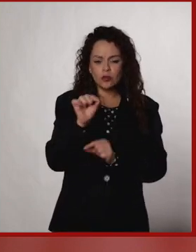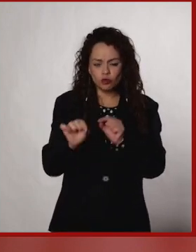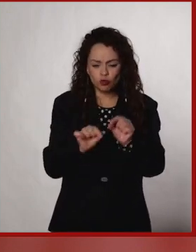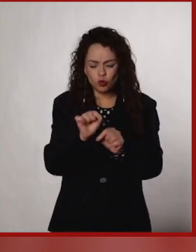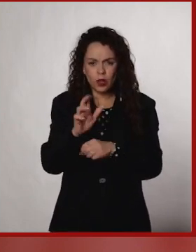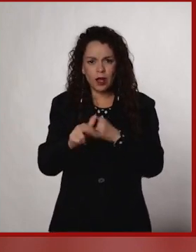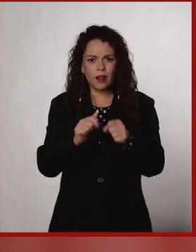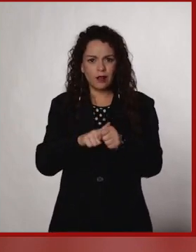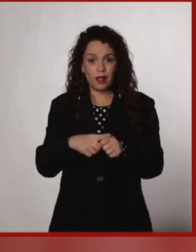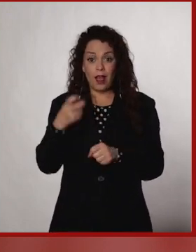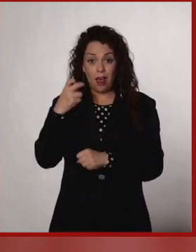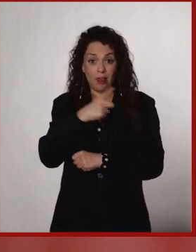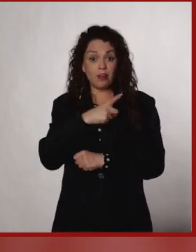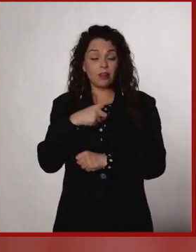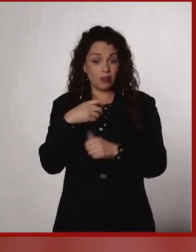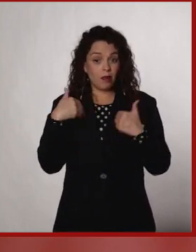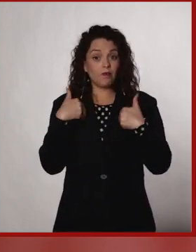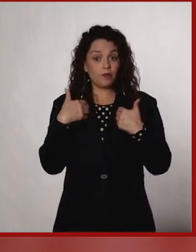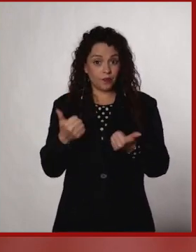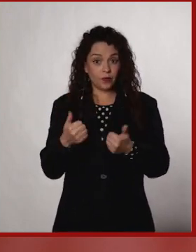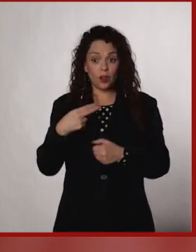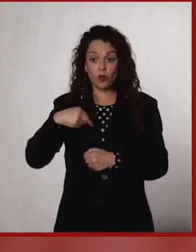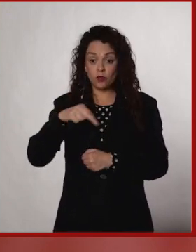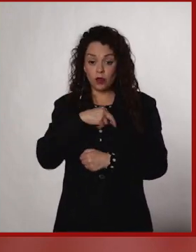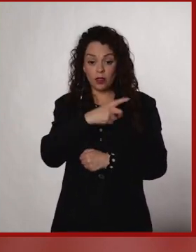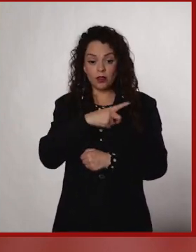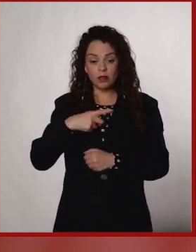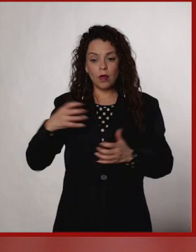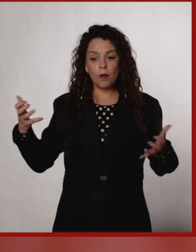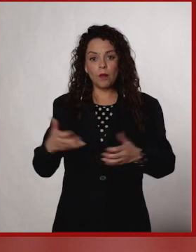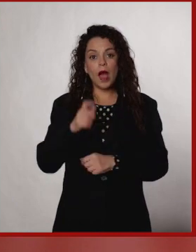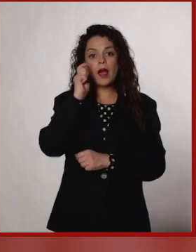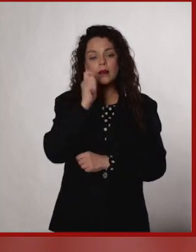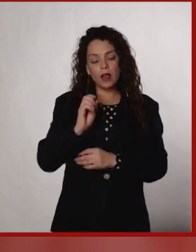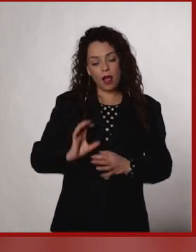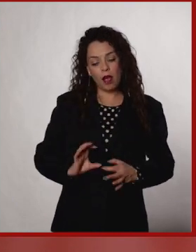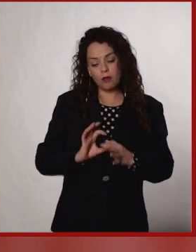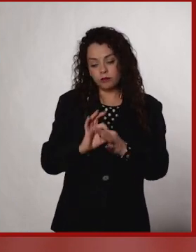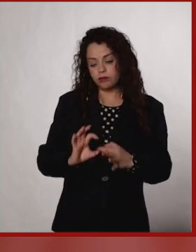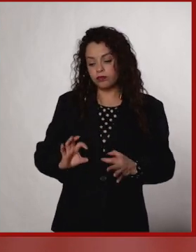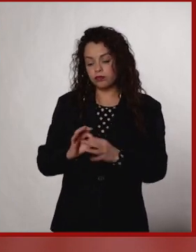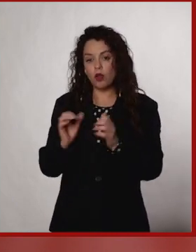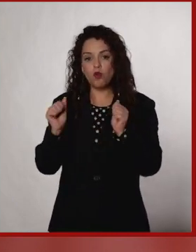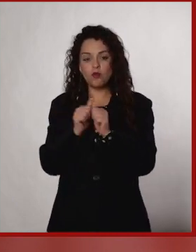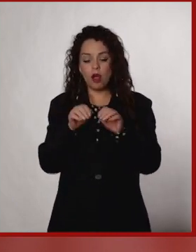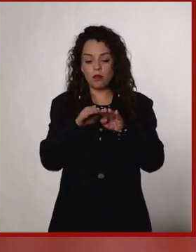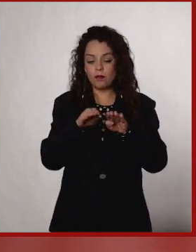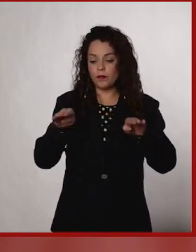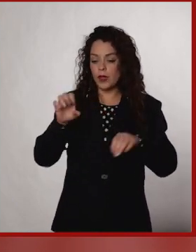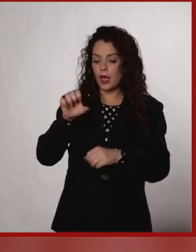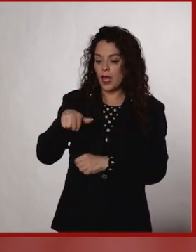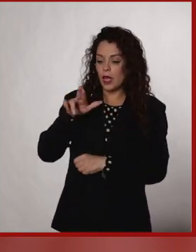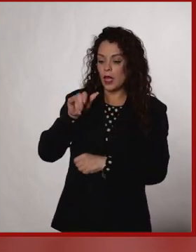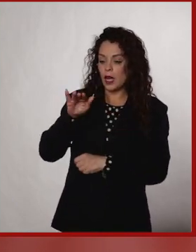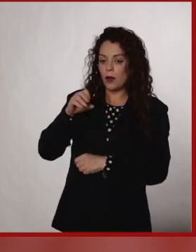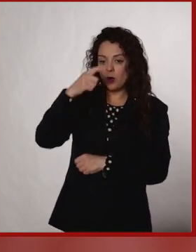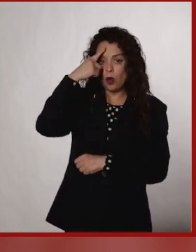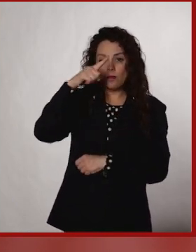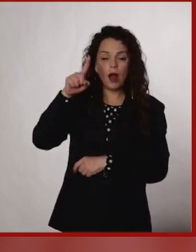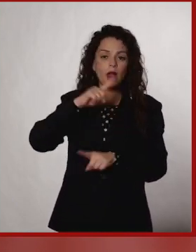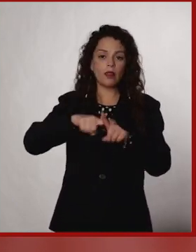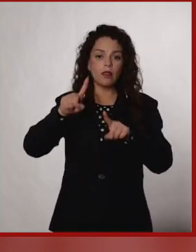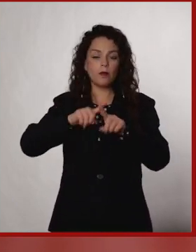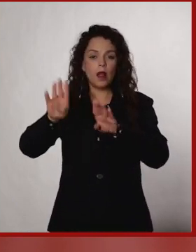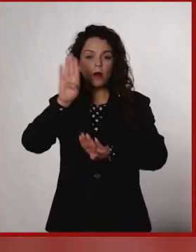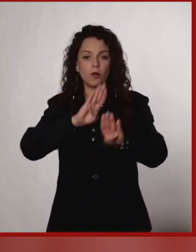Estar consciente de esto significa que sabemos y actuamos como lo que es, que somos parte de un equilibrio en la diversidad